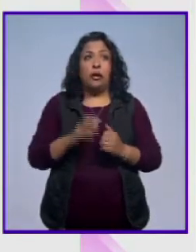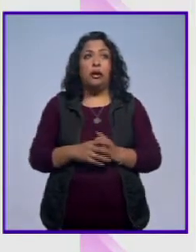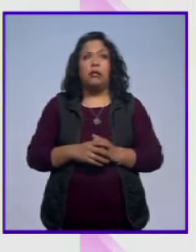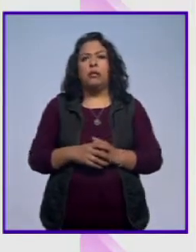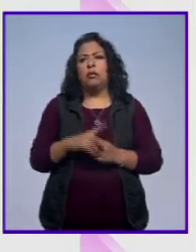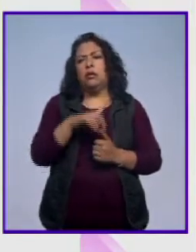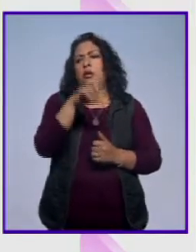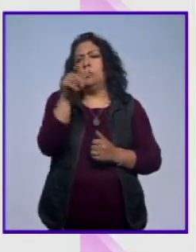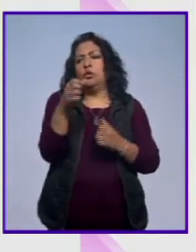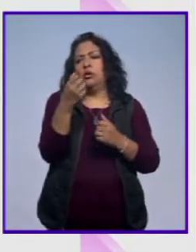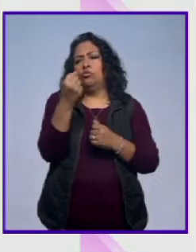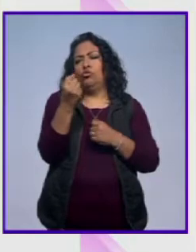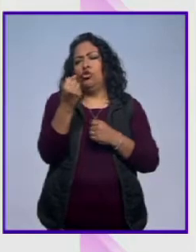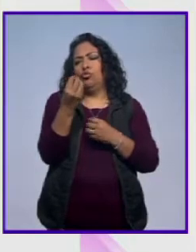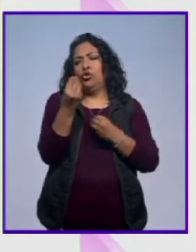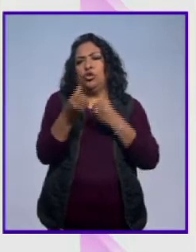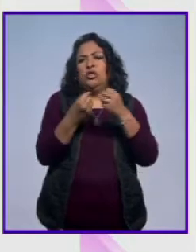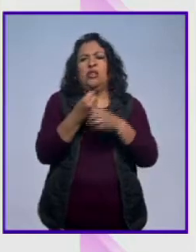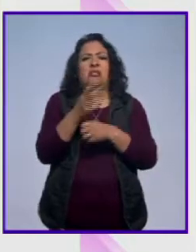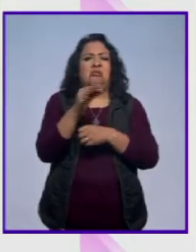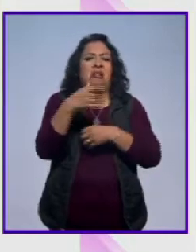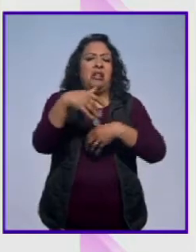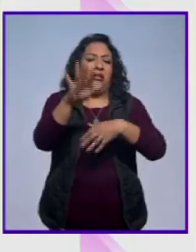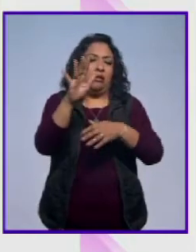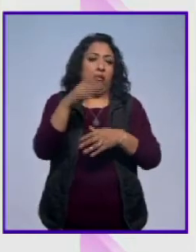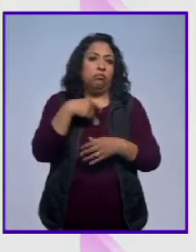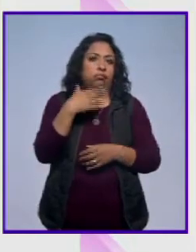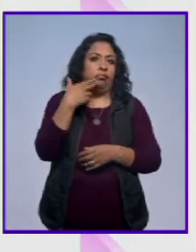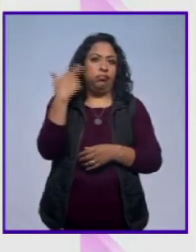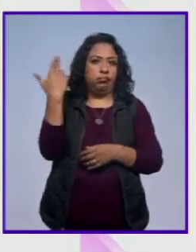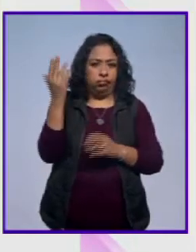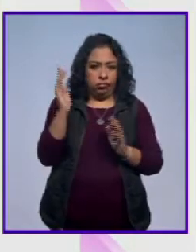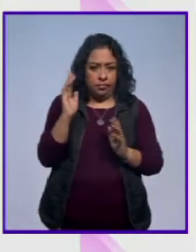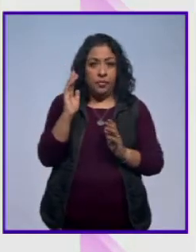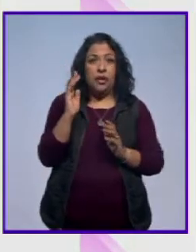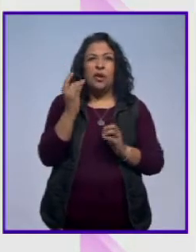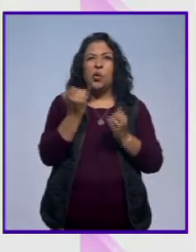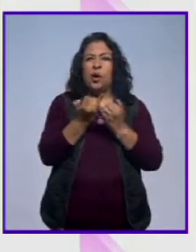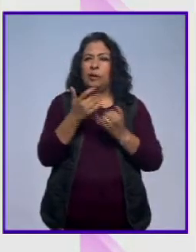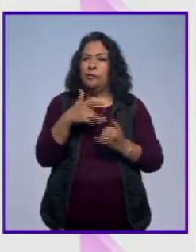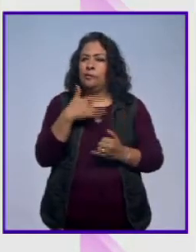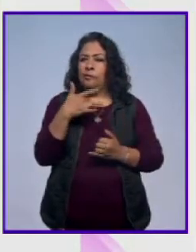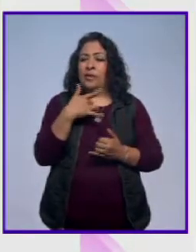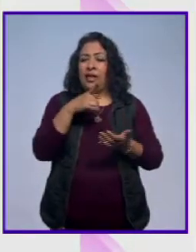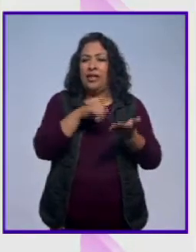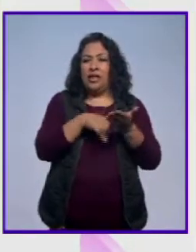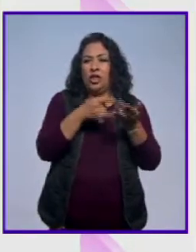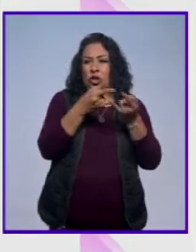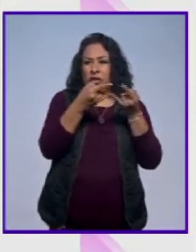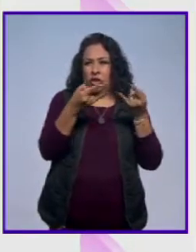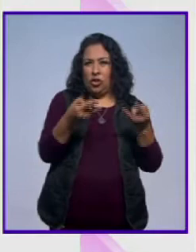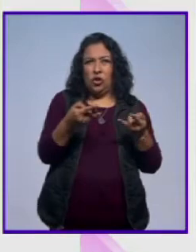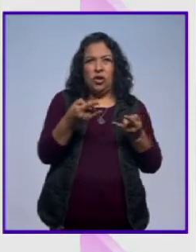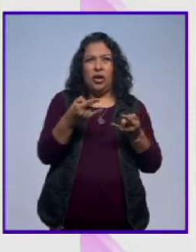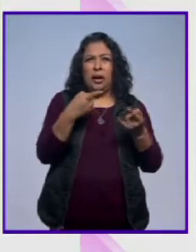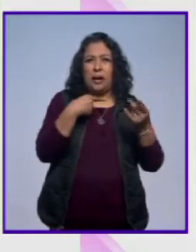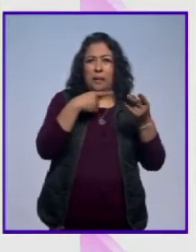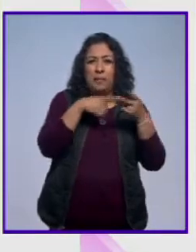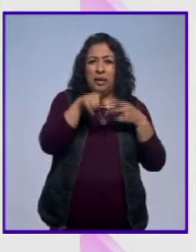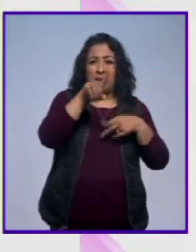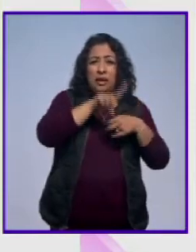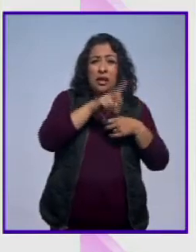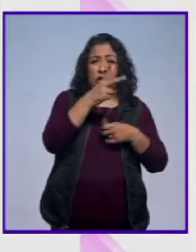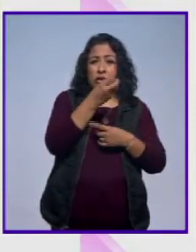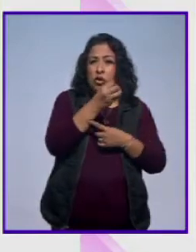muchos años después, 40 y tantos años después. Y también es sintomático que la novela no comienza en el 2 de